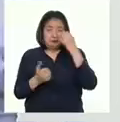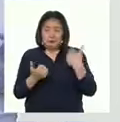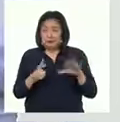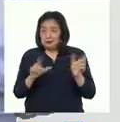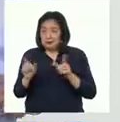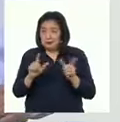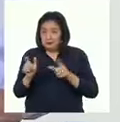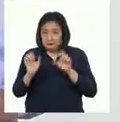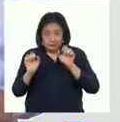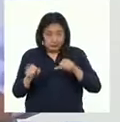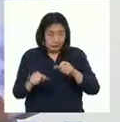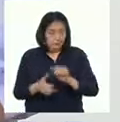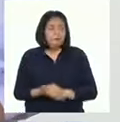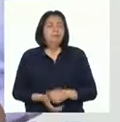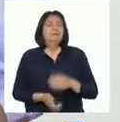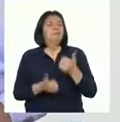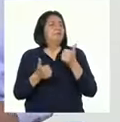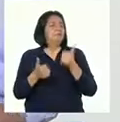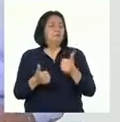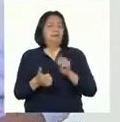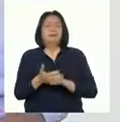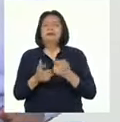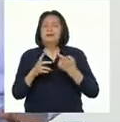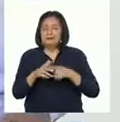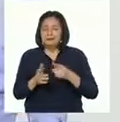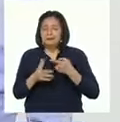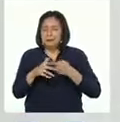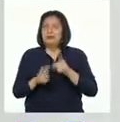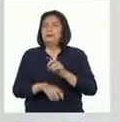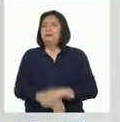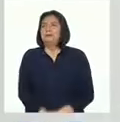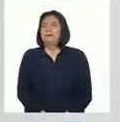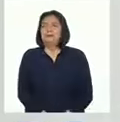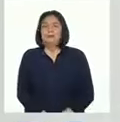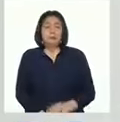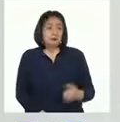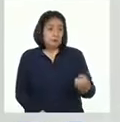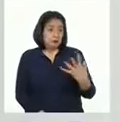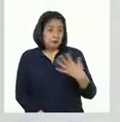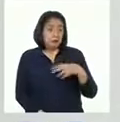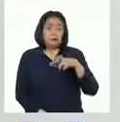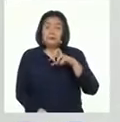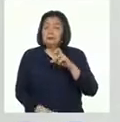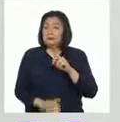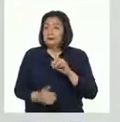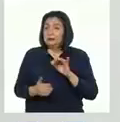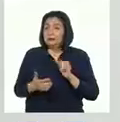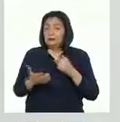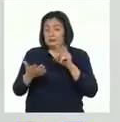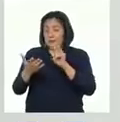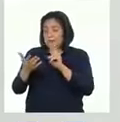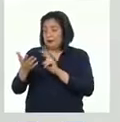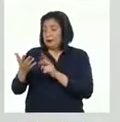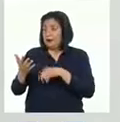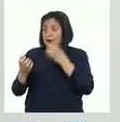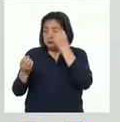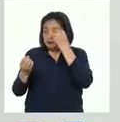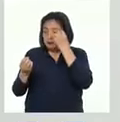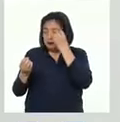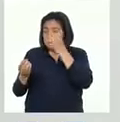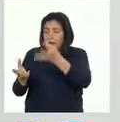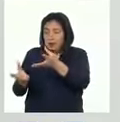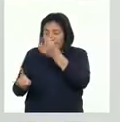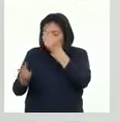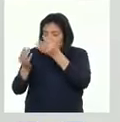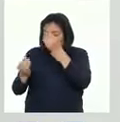listos y listas para comenzar? Entonces, a la carga. Como dijo Patricia, hoy leeremos para obtener información